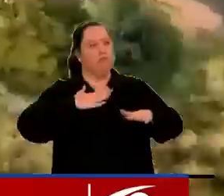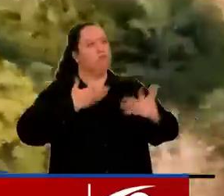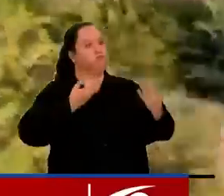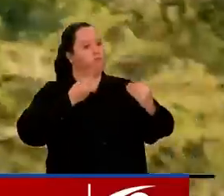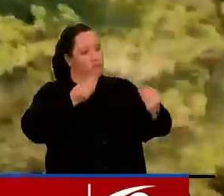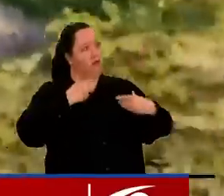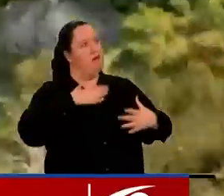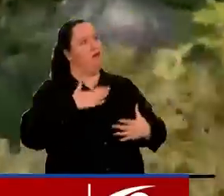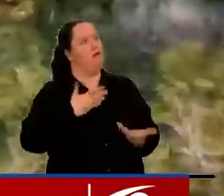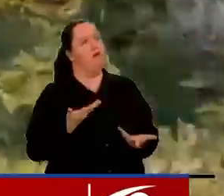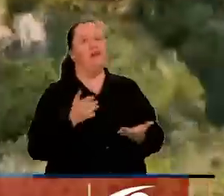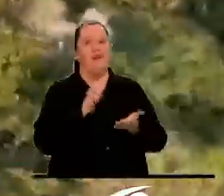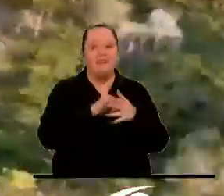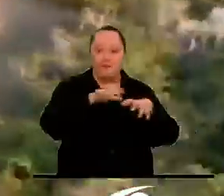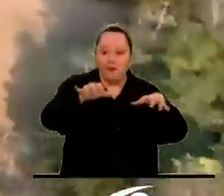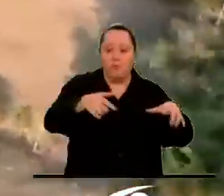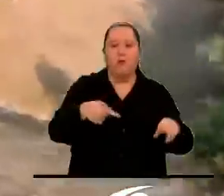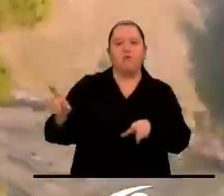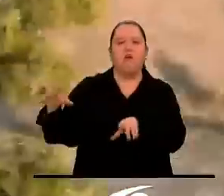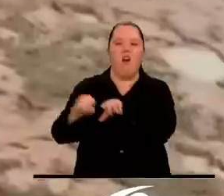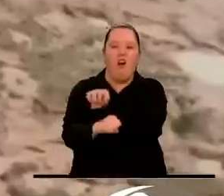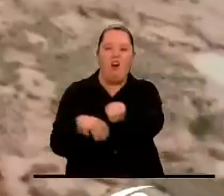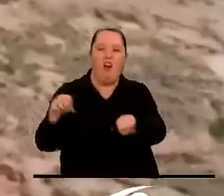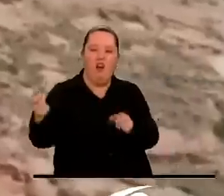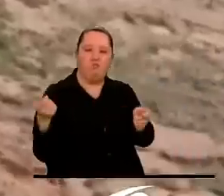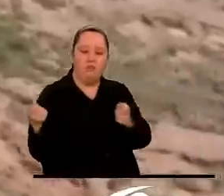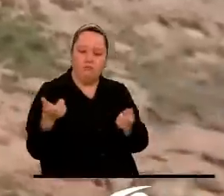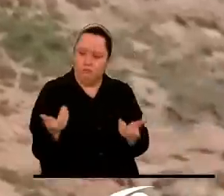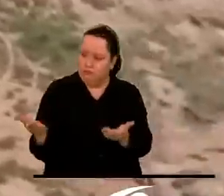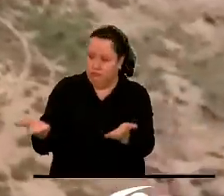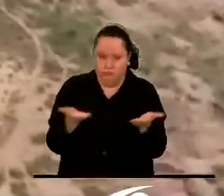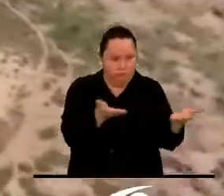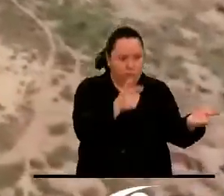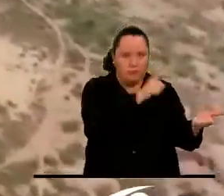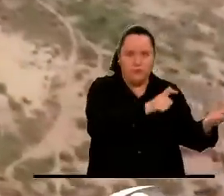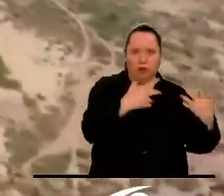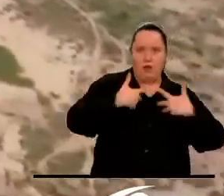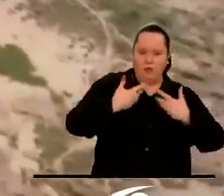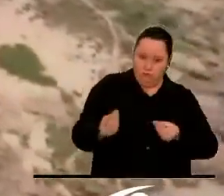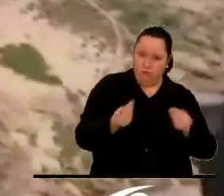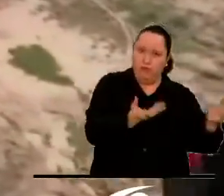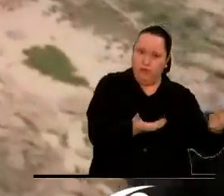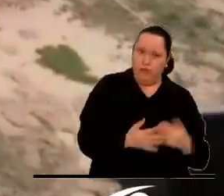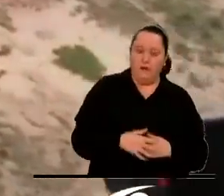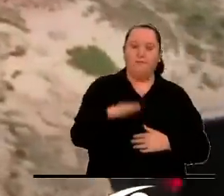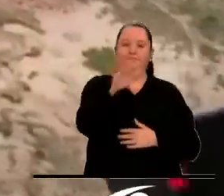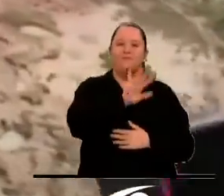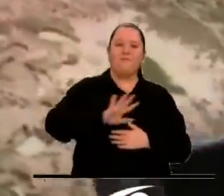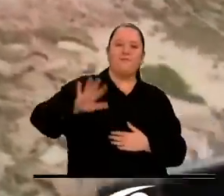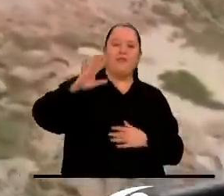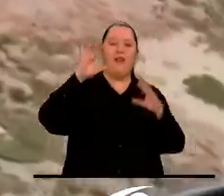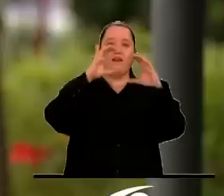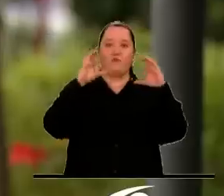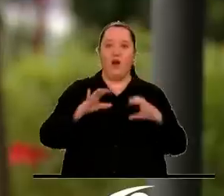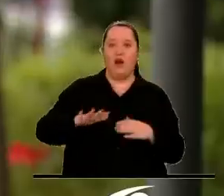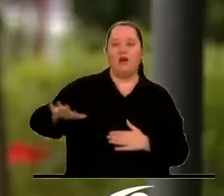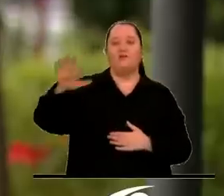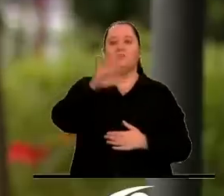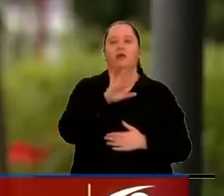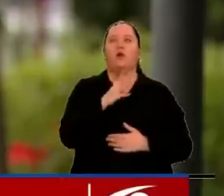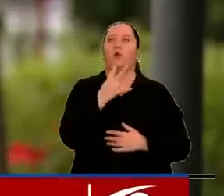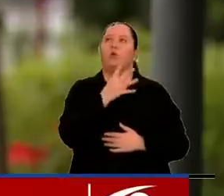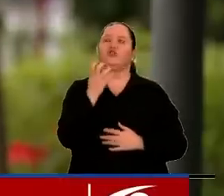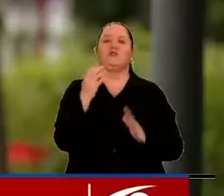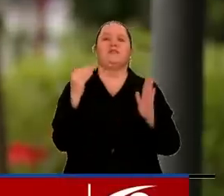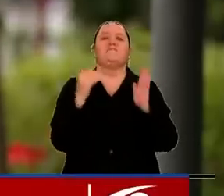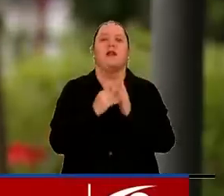cuyas hectáreas que hoy están en manos de las mafias servirían para reparar a las víctimas. Solo en el Cauca tienen un déficit de 400 mil